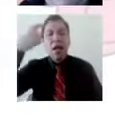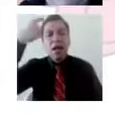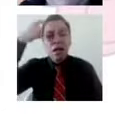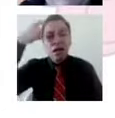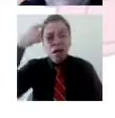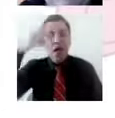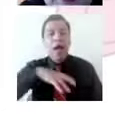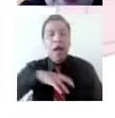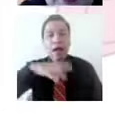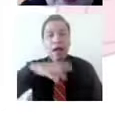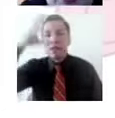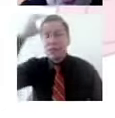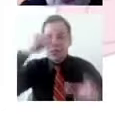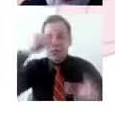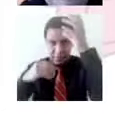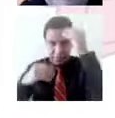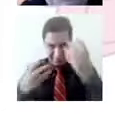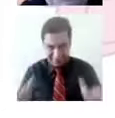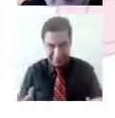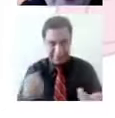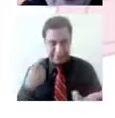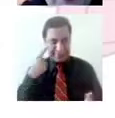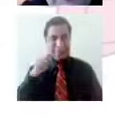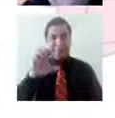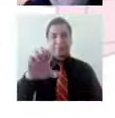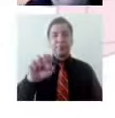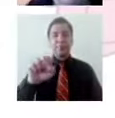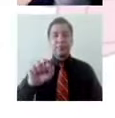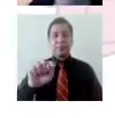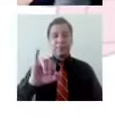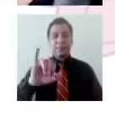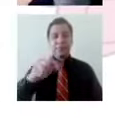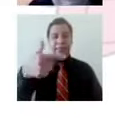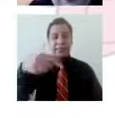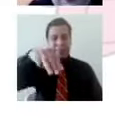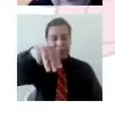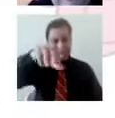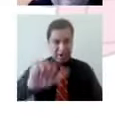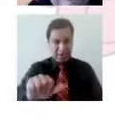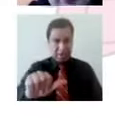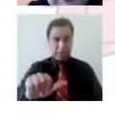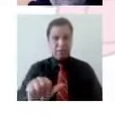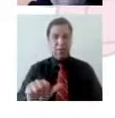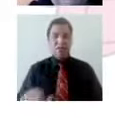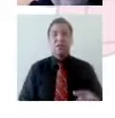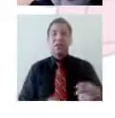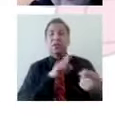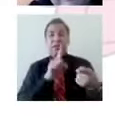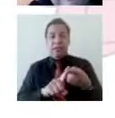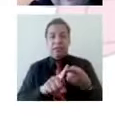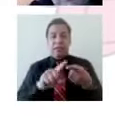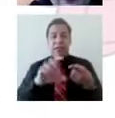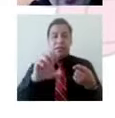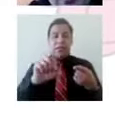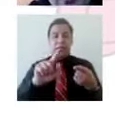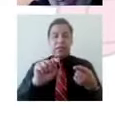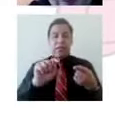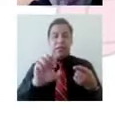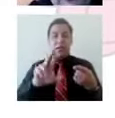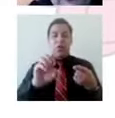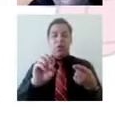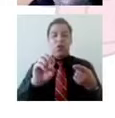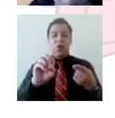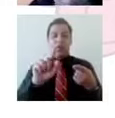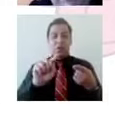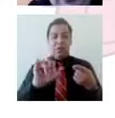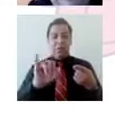por tres elementos. Los estereotipos, que es todo aquello que yo he aprendido en ese mundo psicosocial en que yo me he desarrollado.